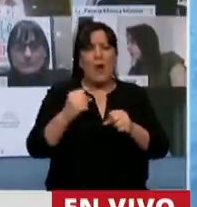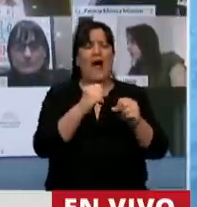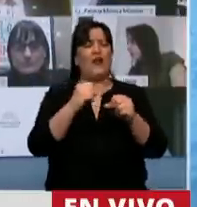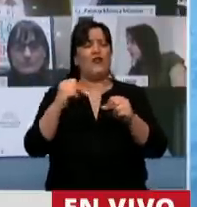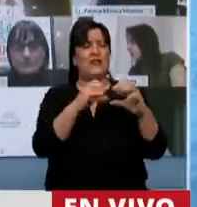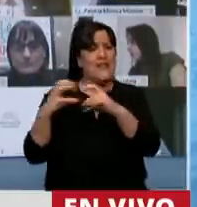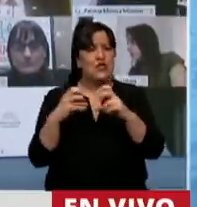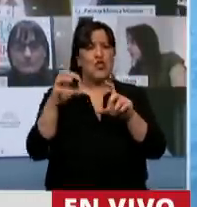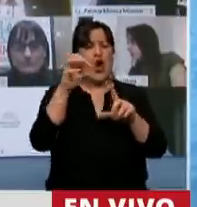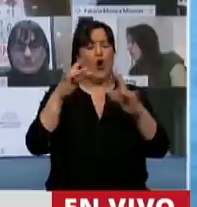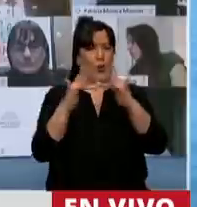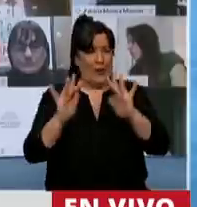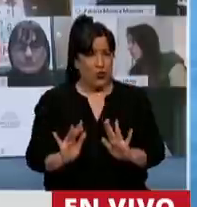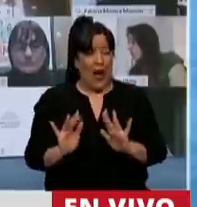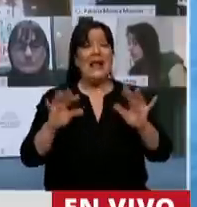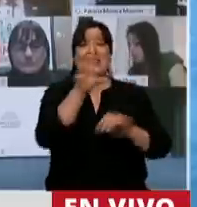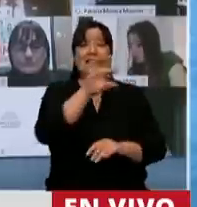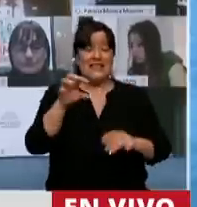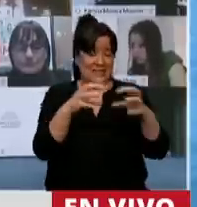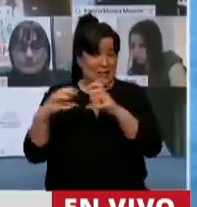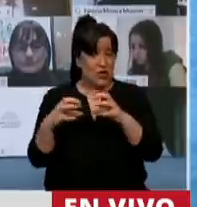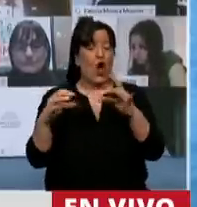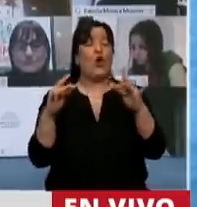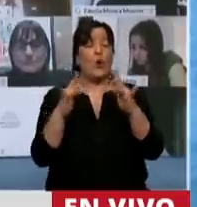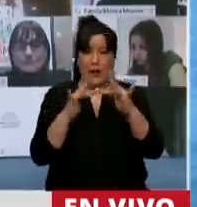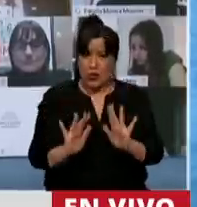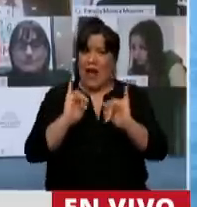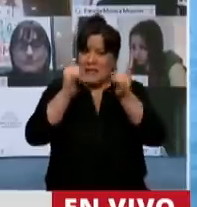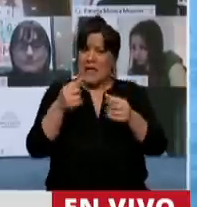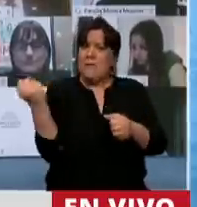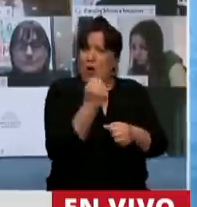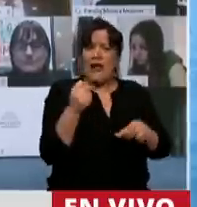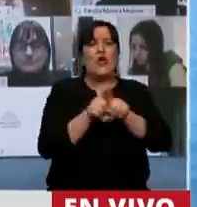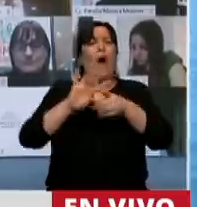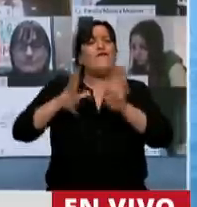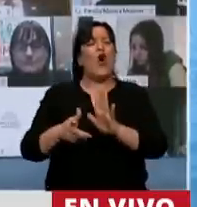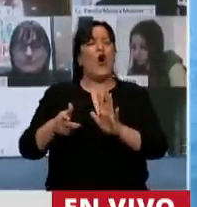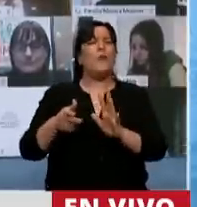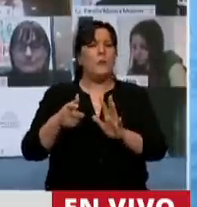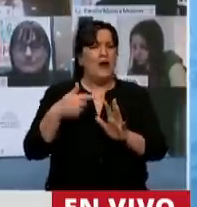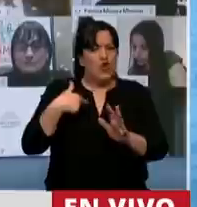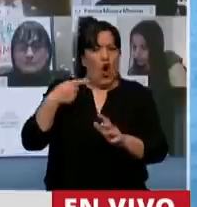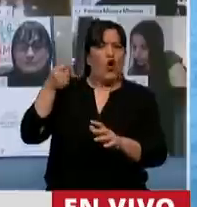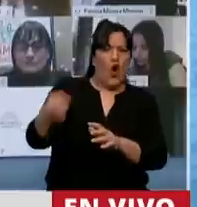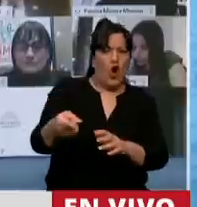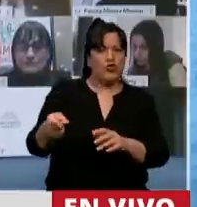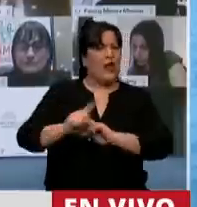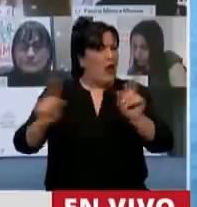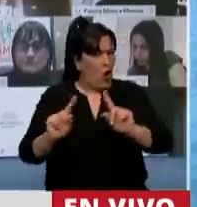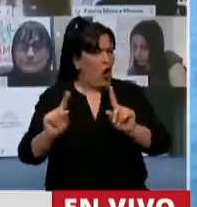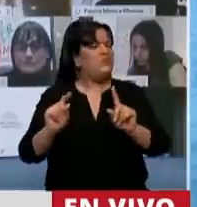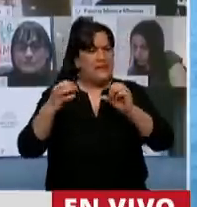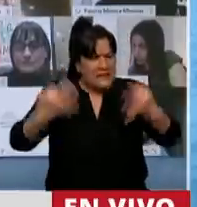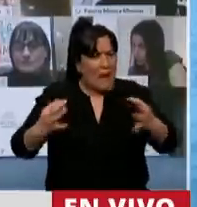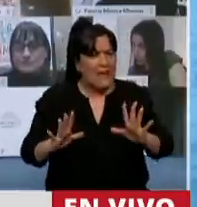virtuales. Las sesiones virtuales son una herramienta, como lo es un martillo. Yo no estoy en contra ni de la herramienta